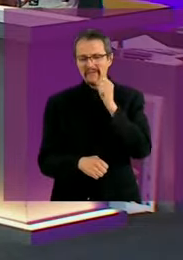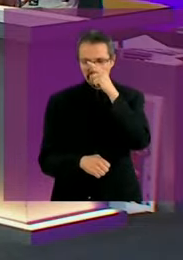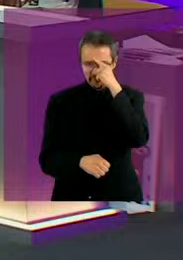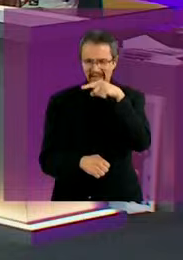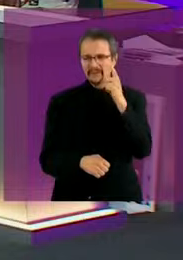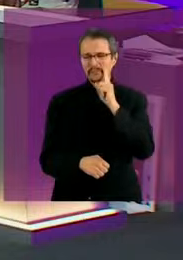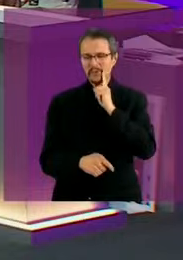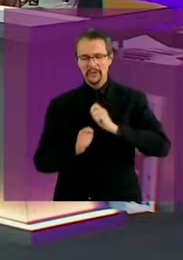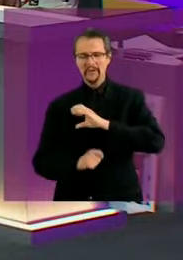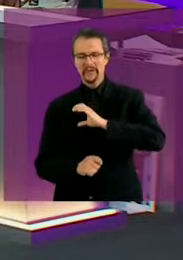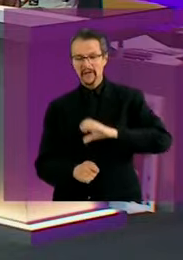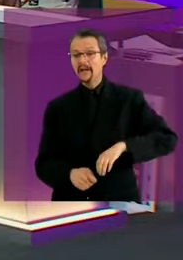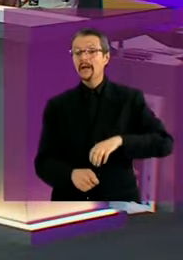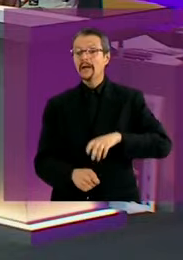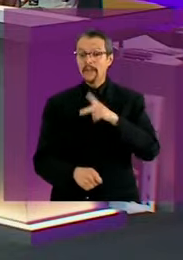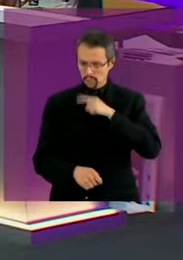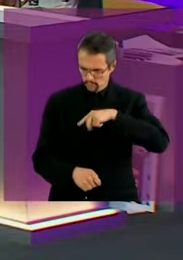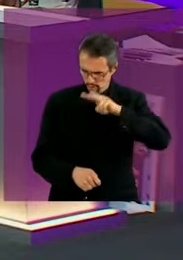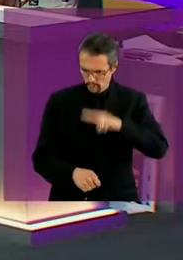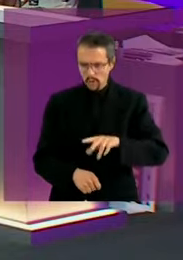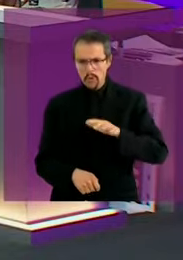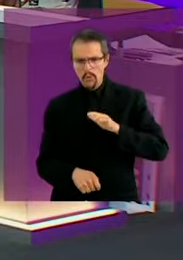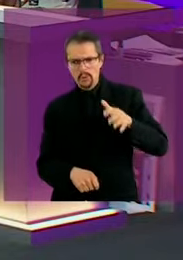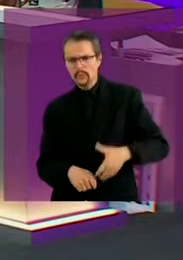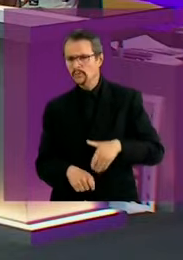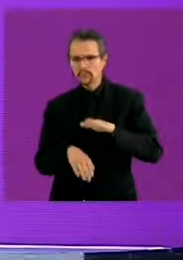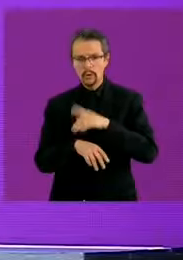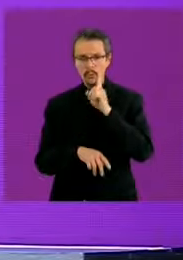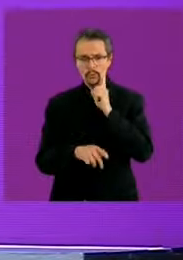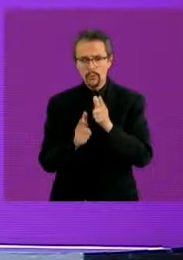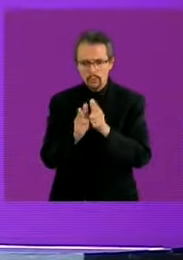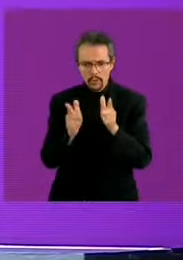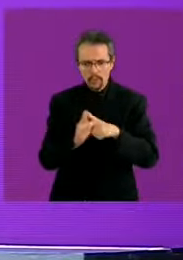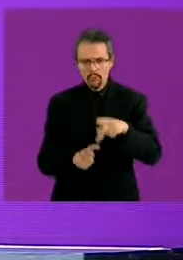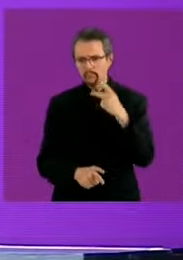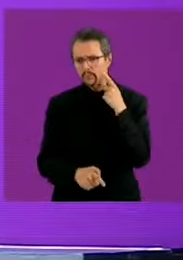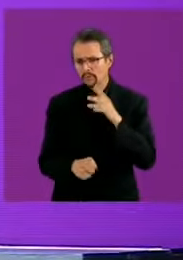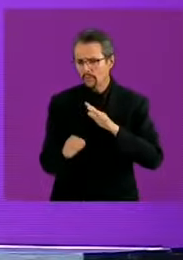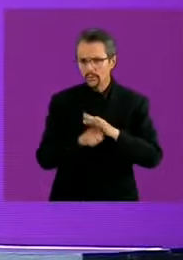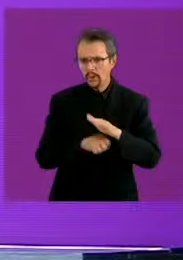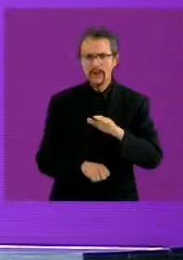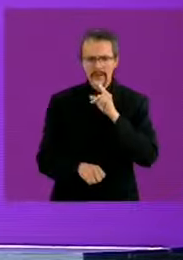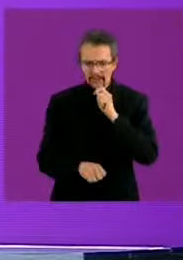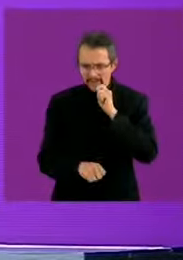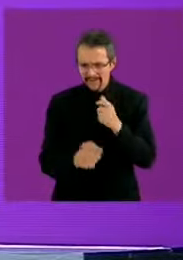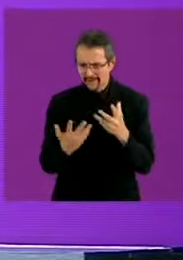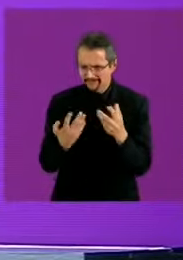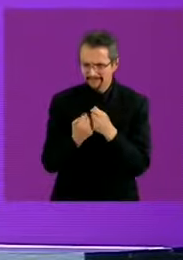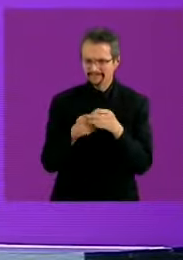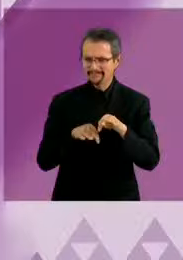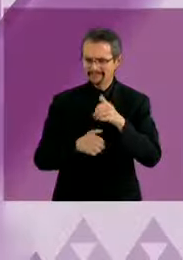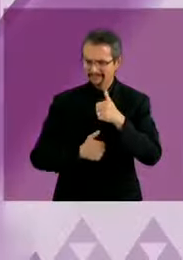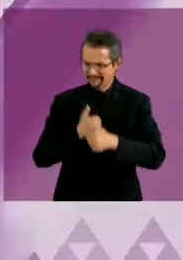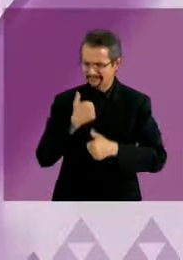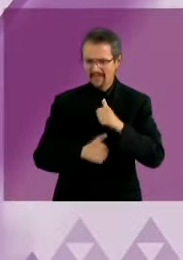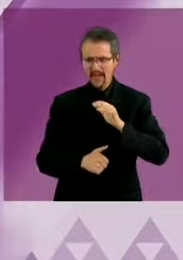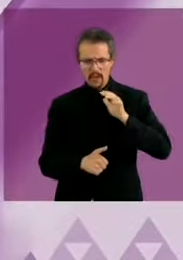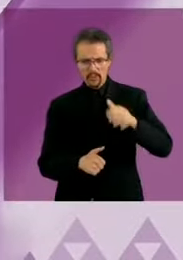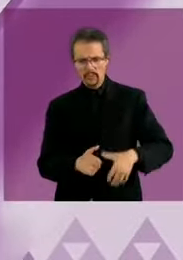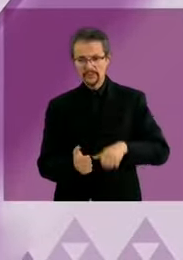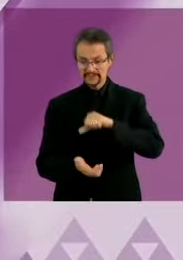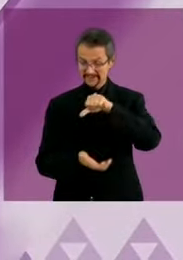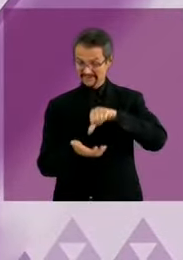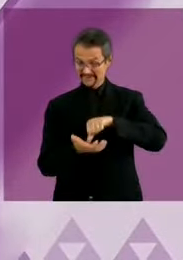profundamente orgulloso independientemente del partido de lo que representan pregunta del centro ¿cuál es su postura frente al